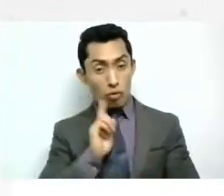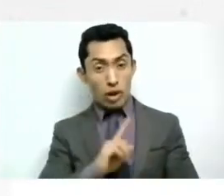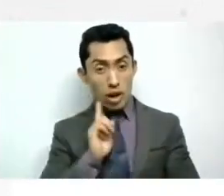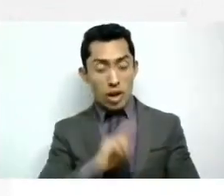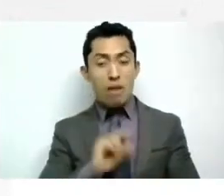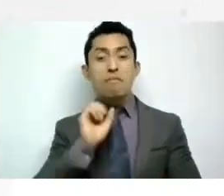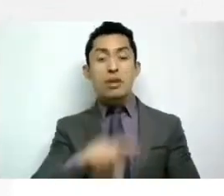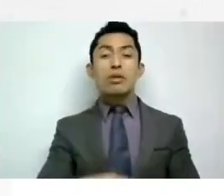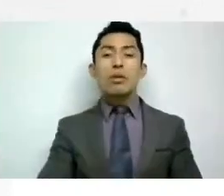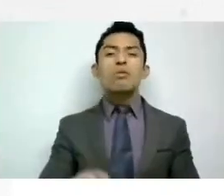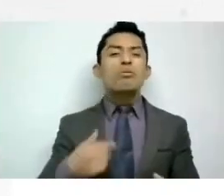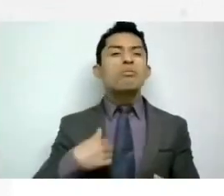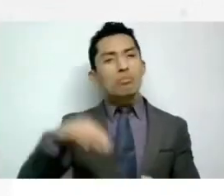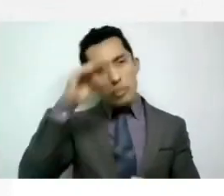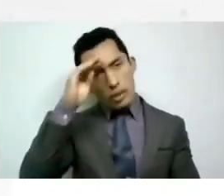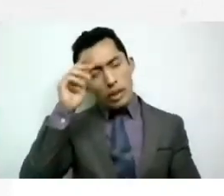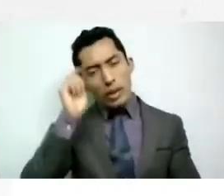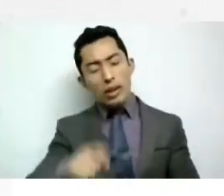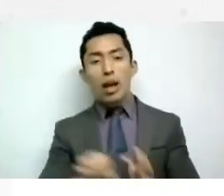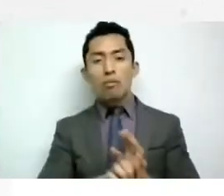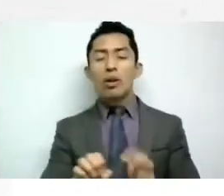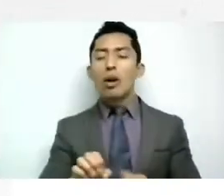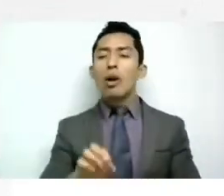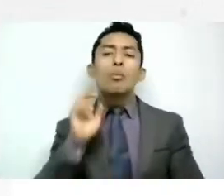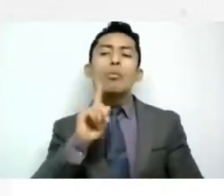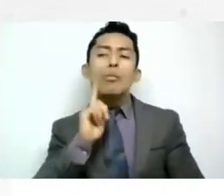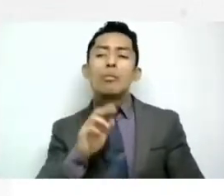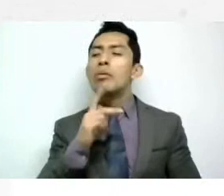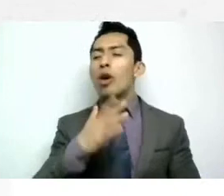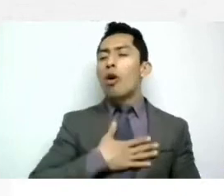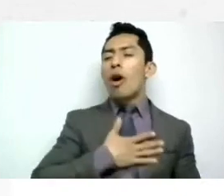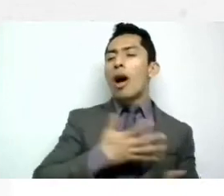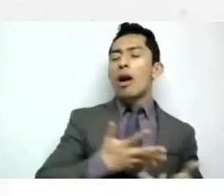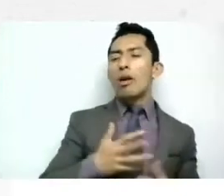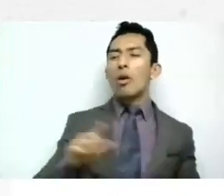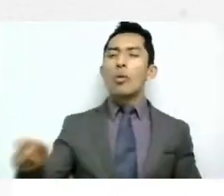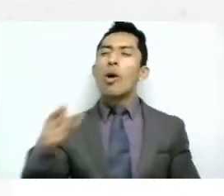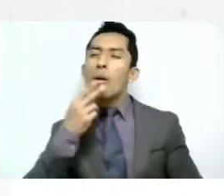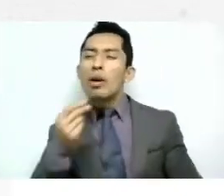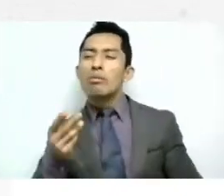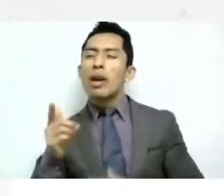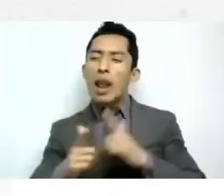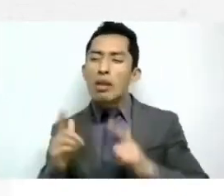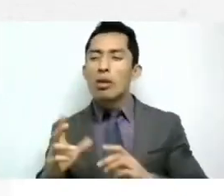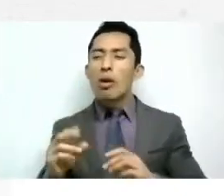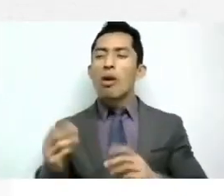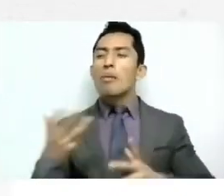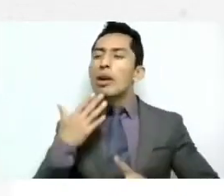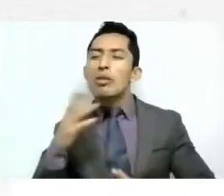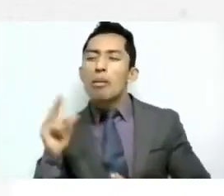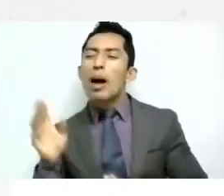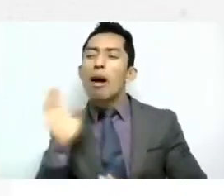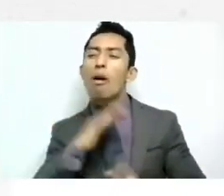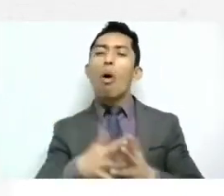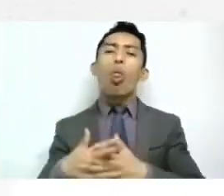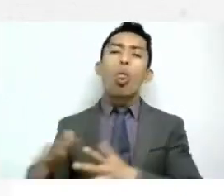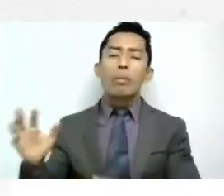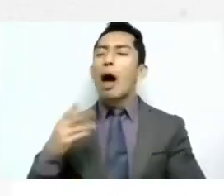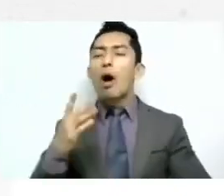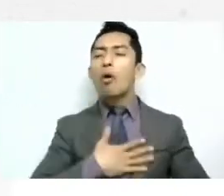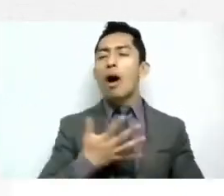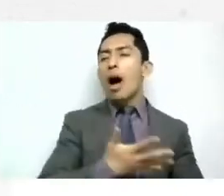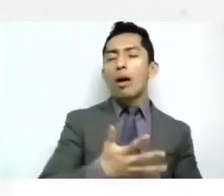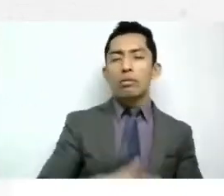pensamos las mujeres porque a veces decimos no, no, no mejor yo lo hago porque tú lo haces muy lento o no lo haces bien y y vamos vamos